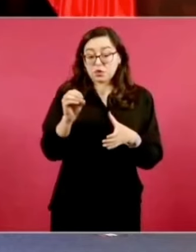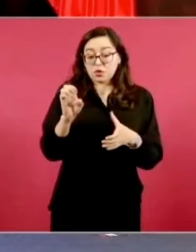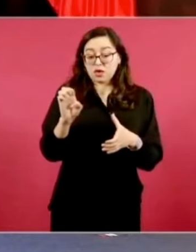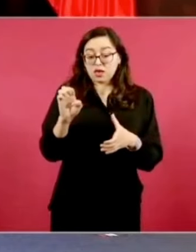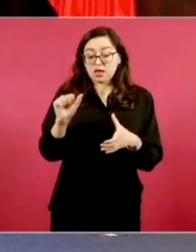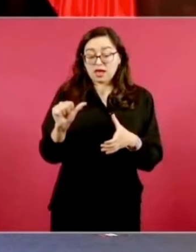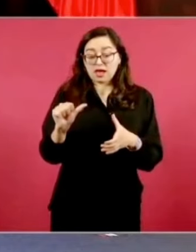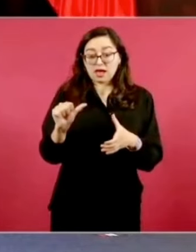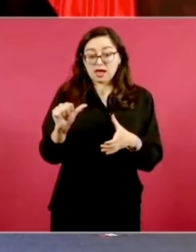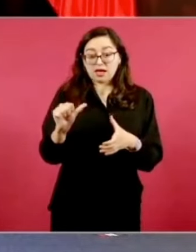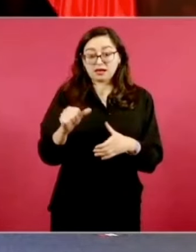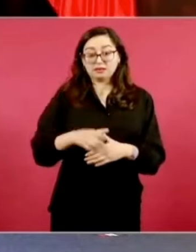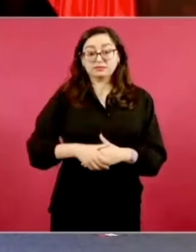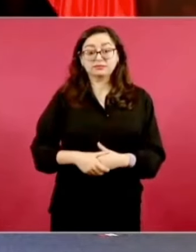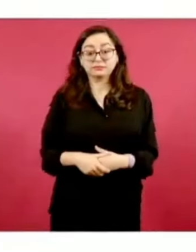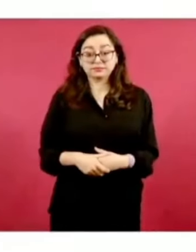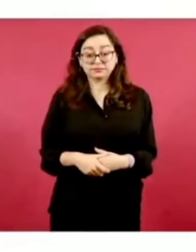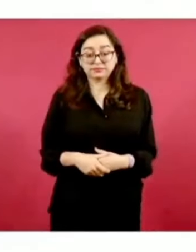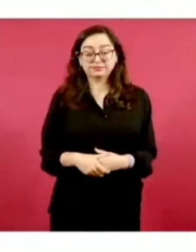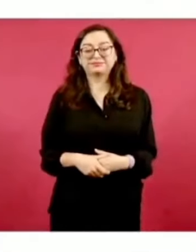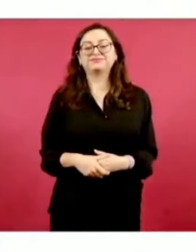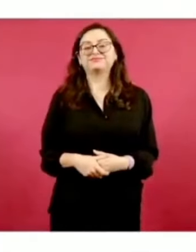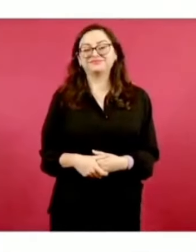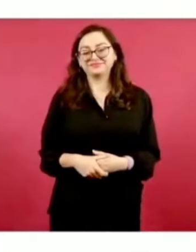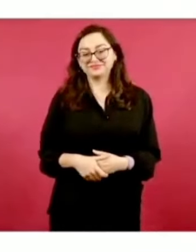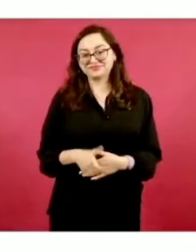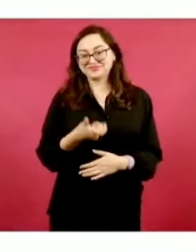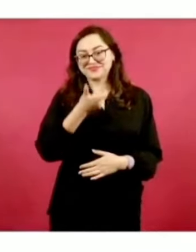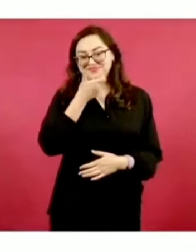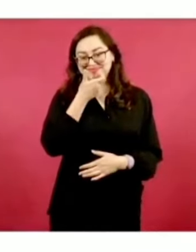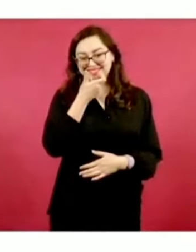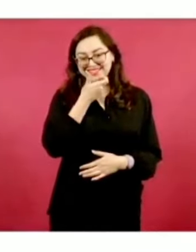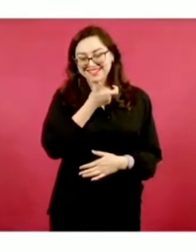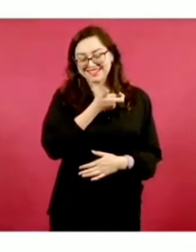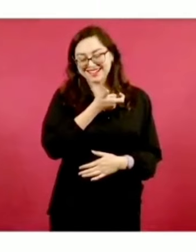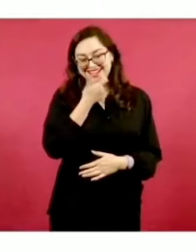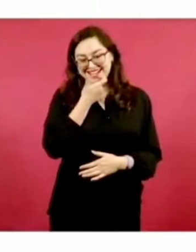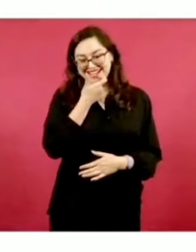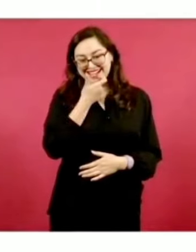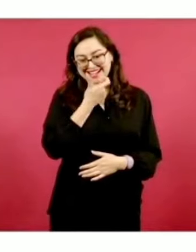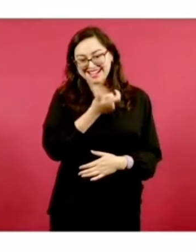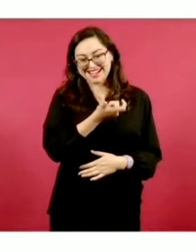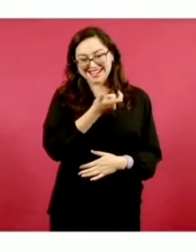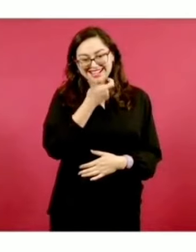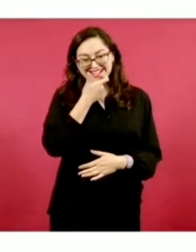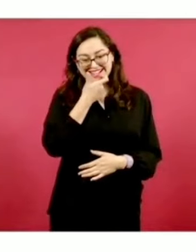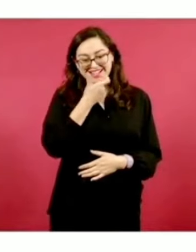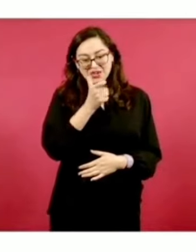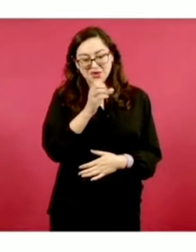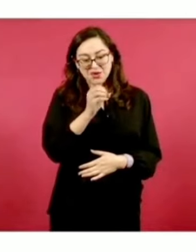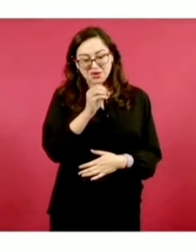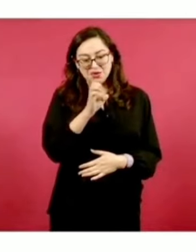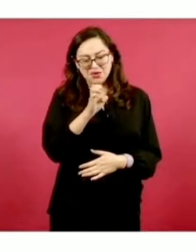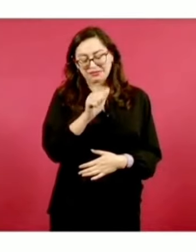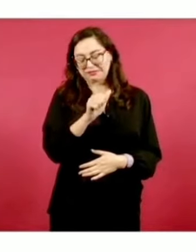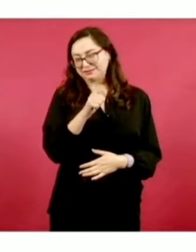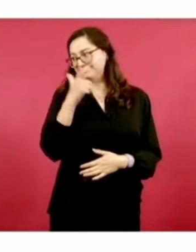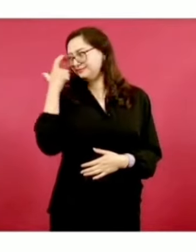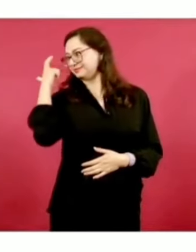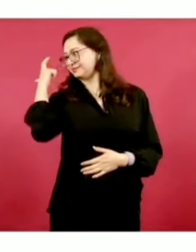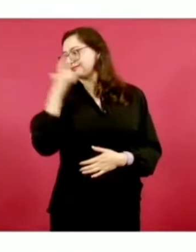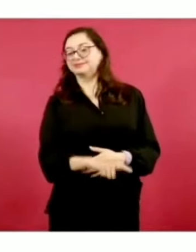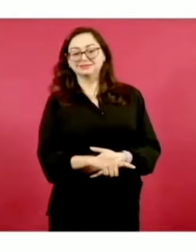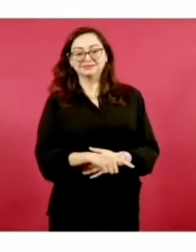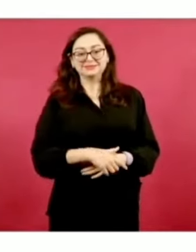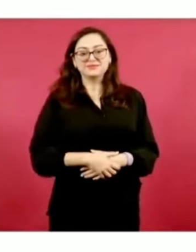¿Cómo no me voy a reír de la OEA, que es una cosa tan fea,